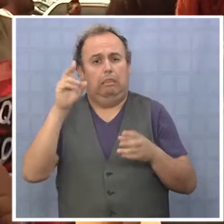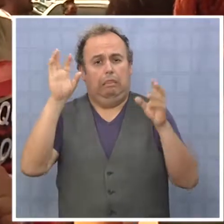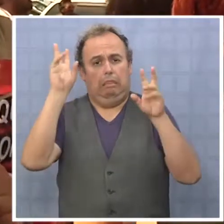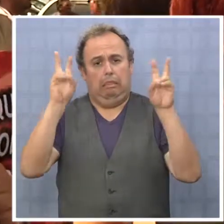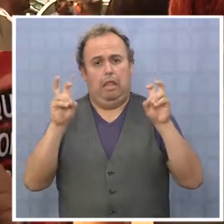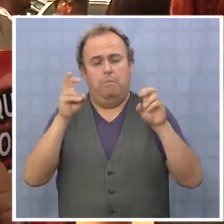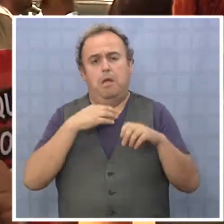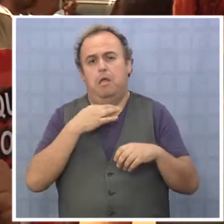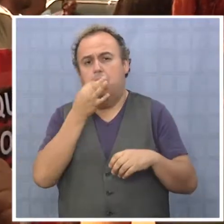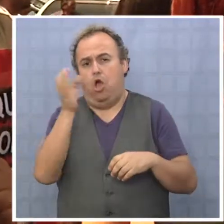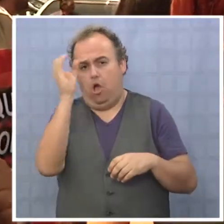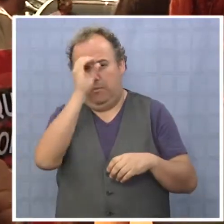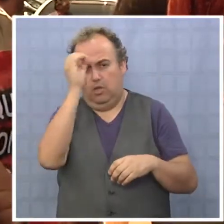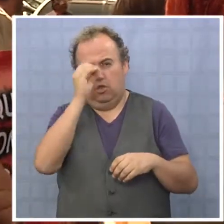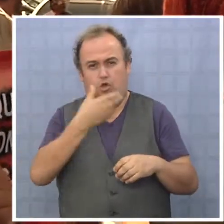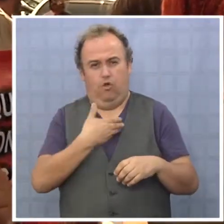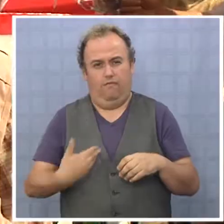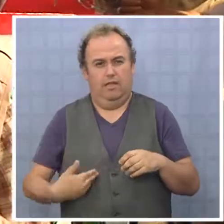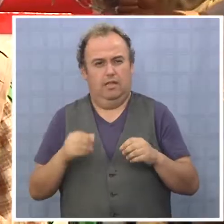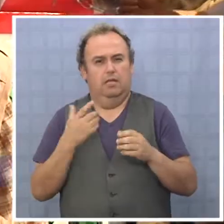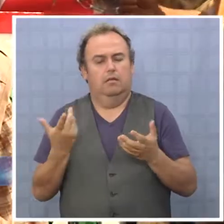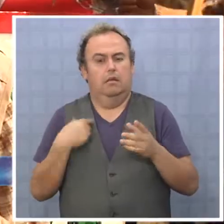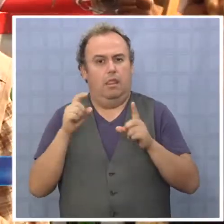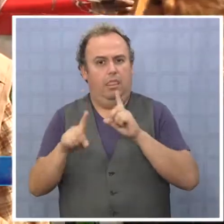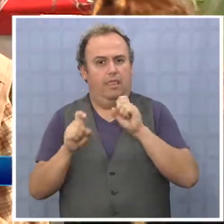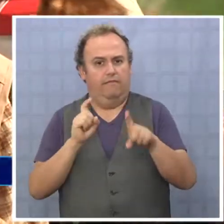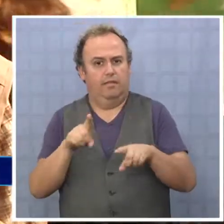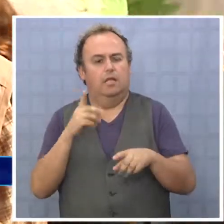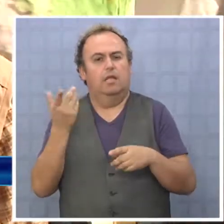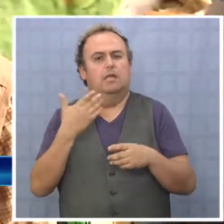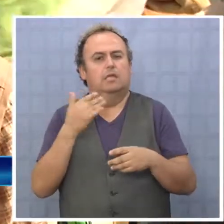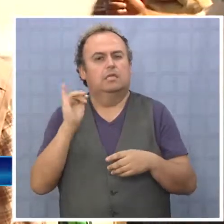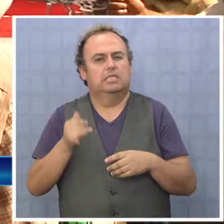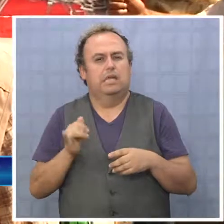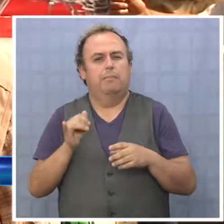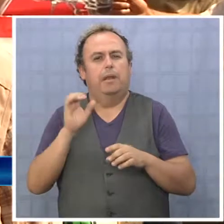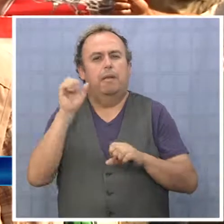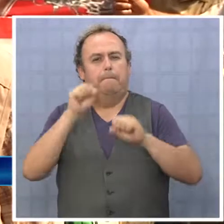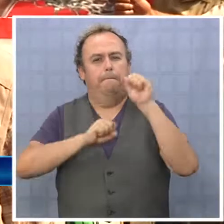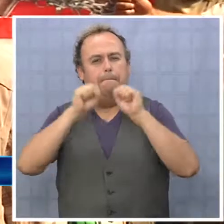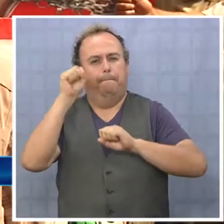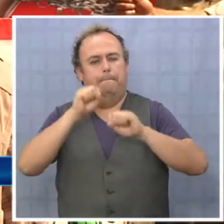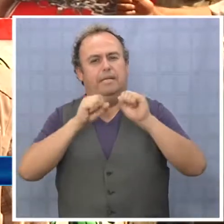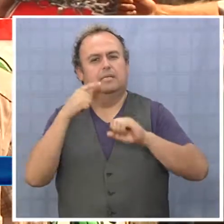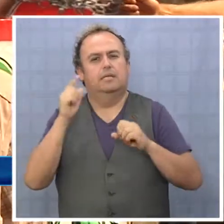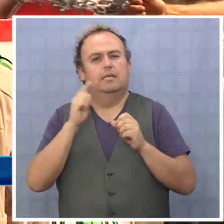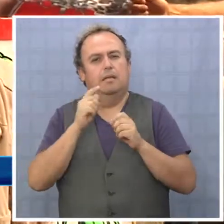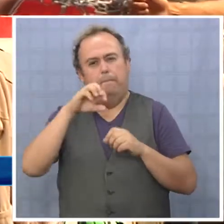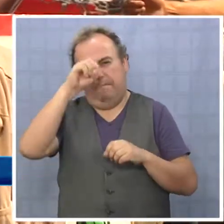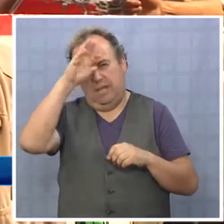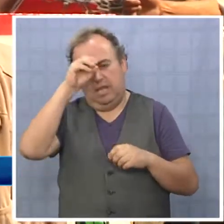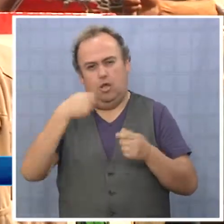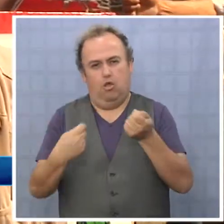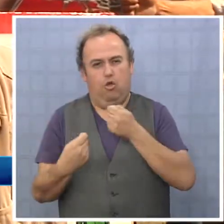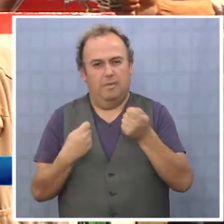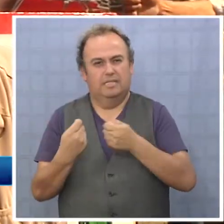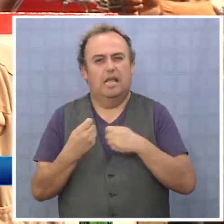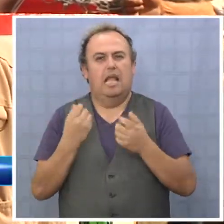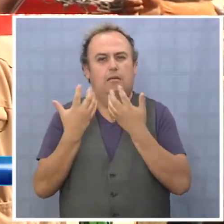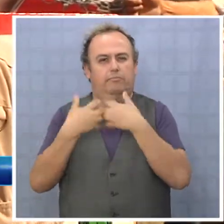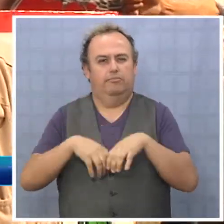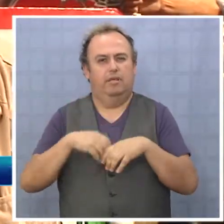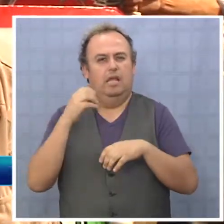El gobierno es defensor en primer lugar de los intereses de las grandes empresas mineras, petroleras, comerciales, industriales.